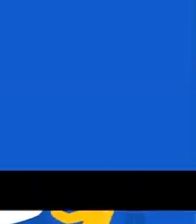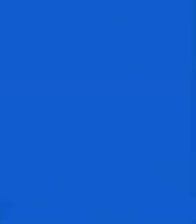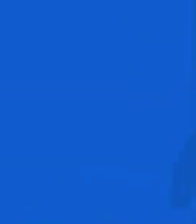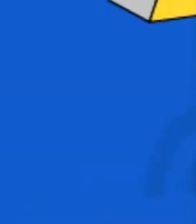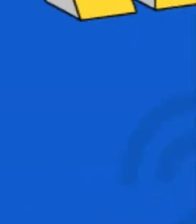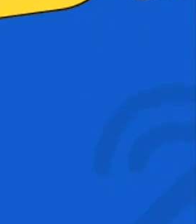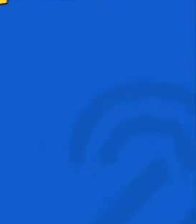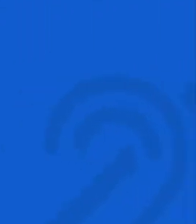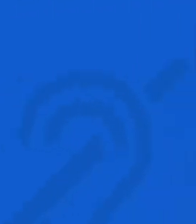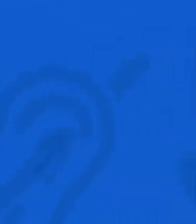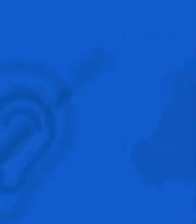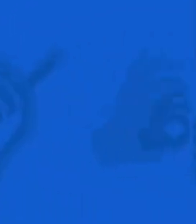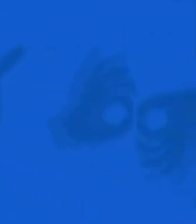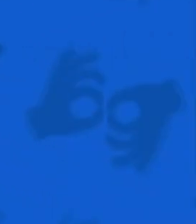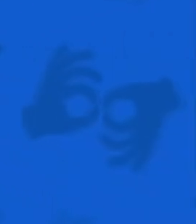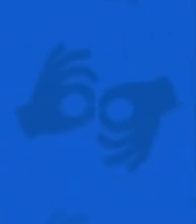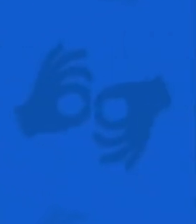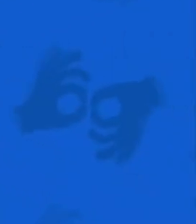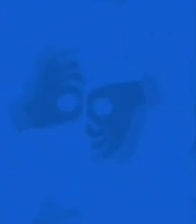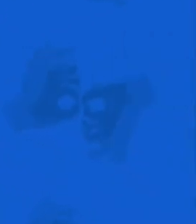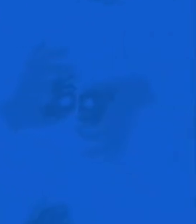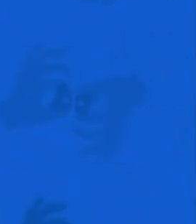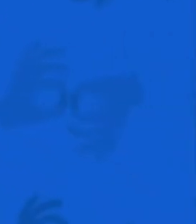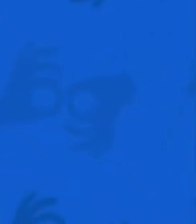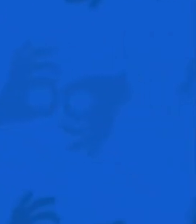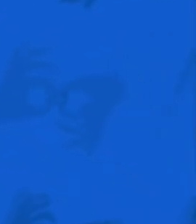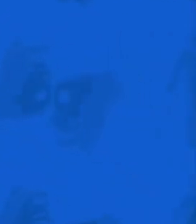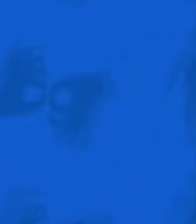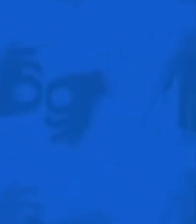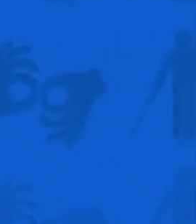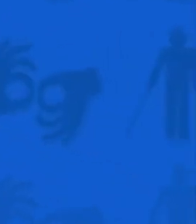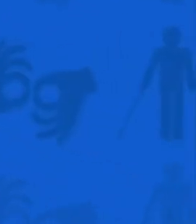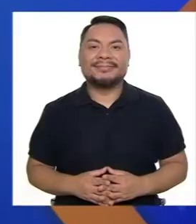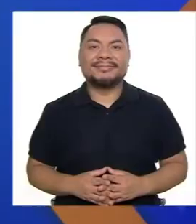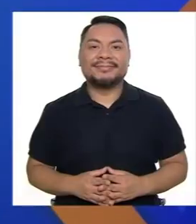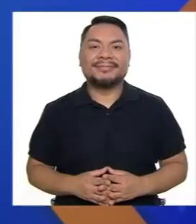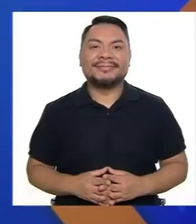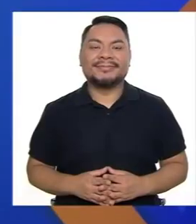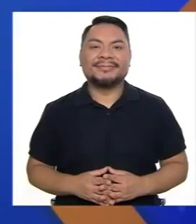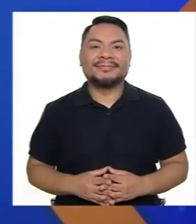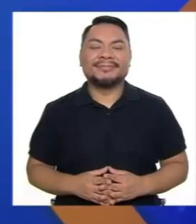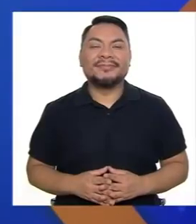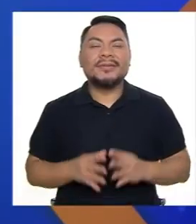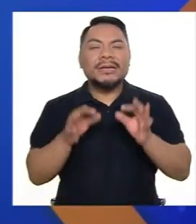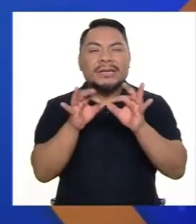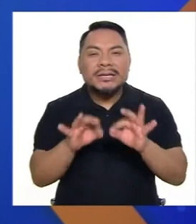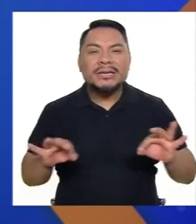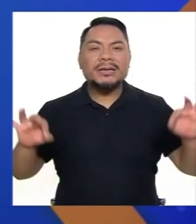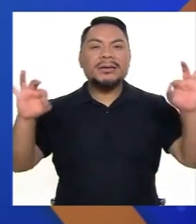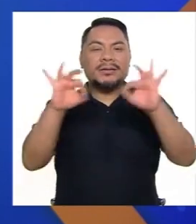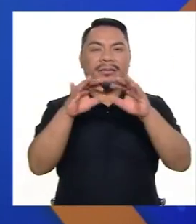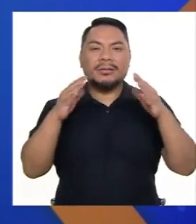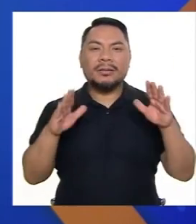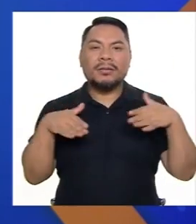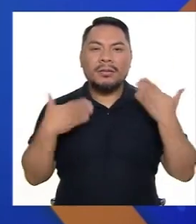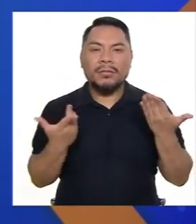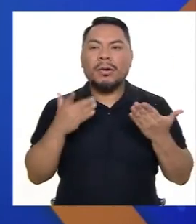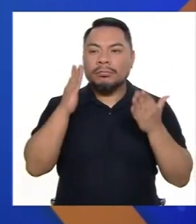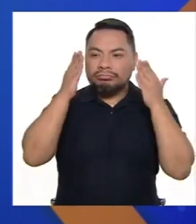importante es contar con